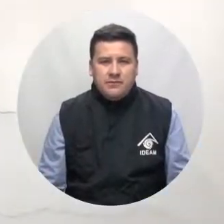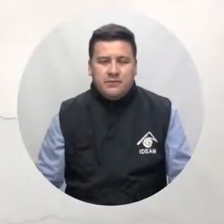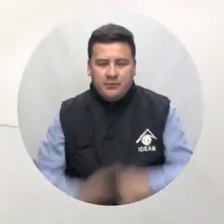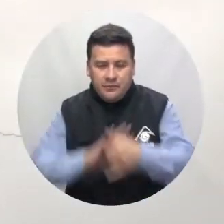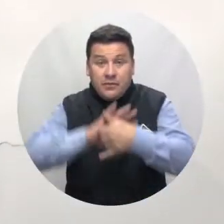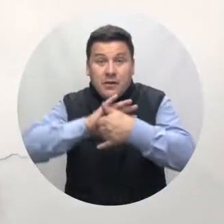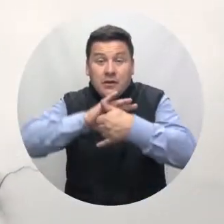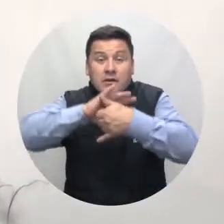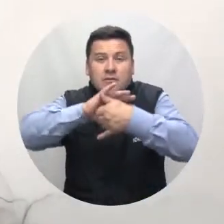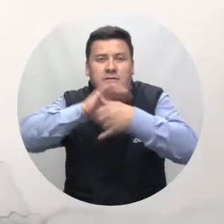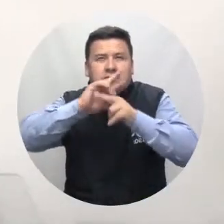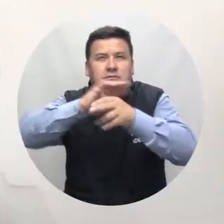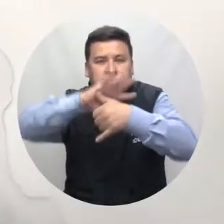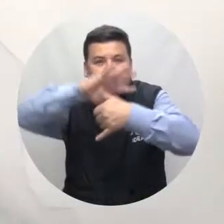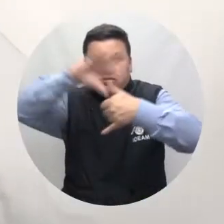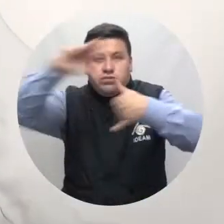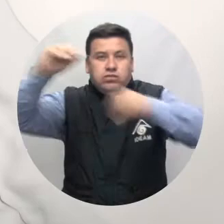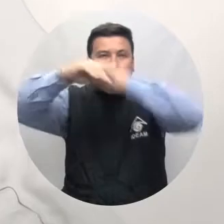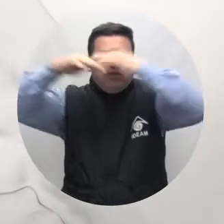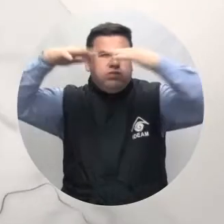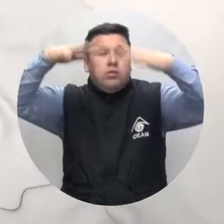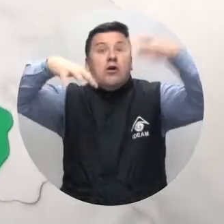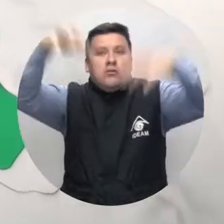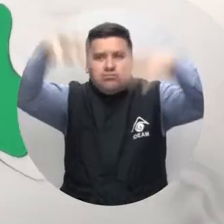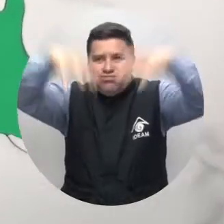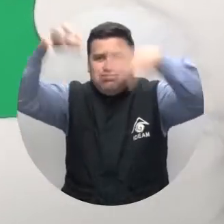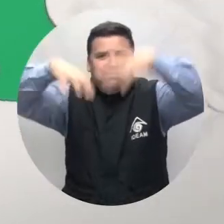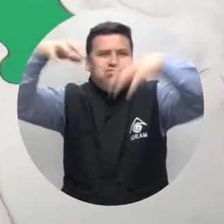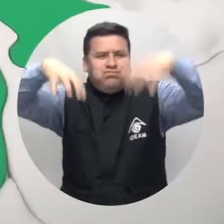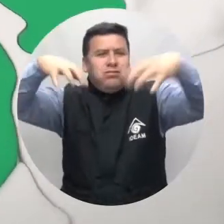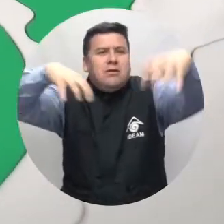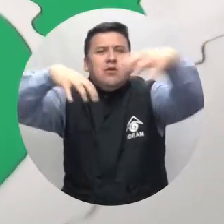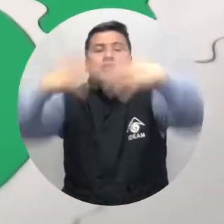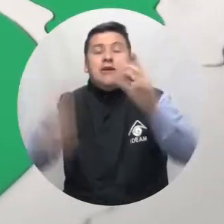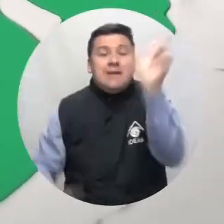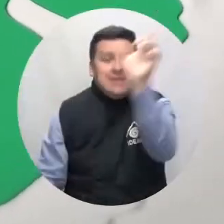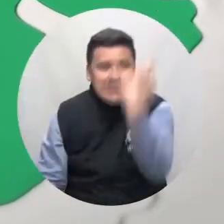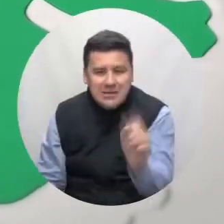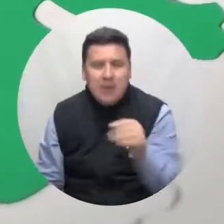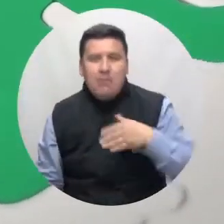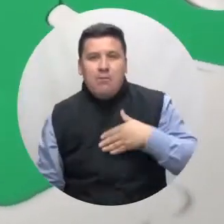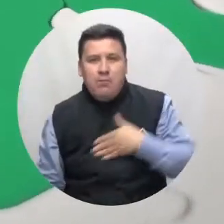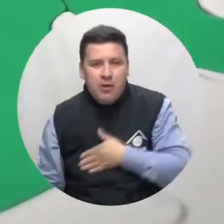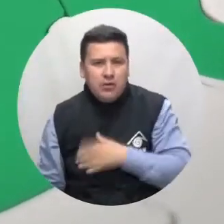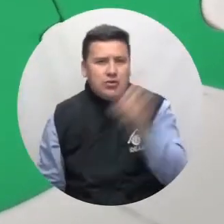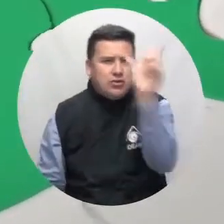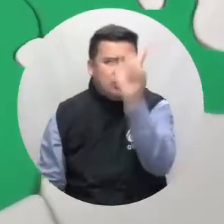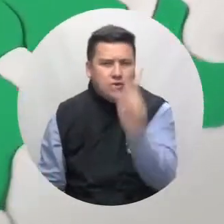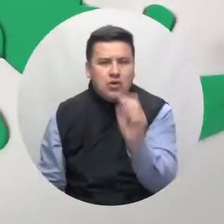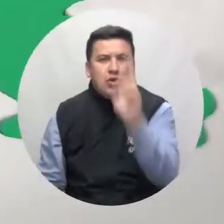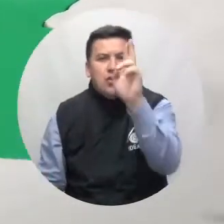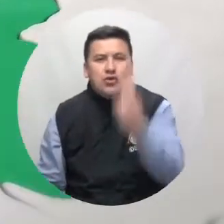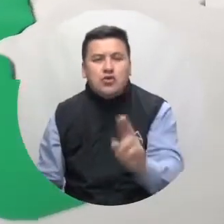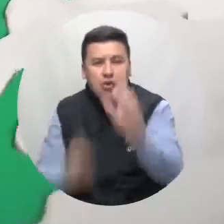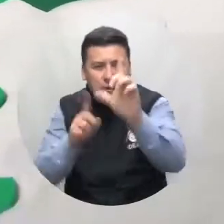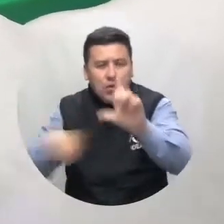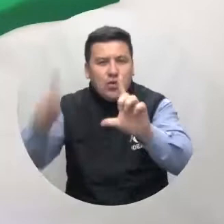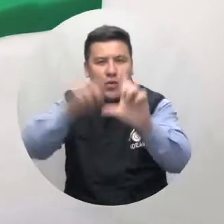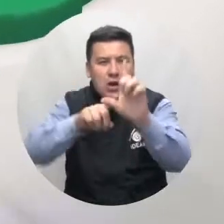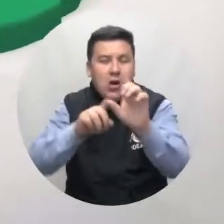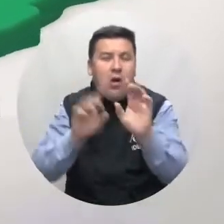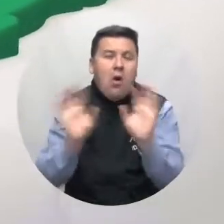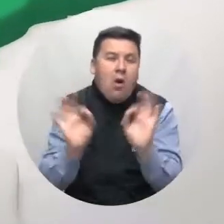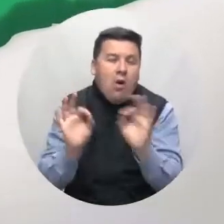El cielo se cubre de nubes sobre el Caribe colombiano y caerán lluvias aisladas sobre Cesar, Bolívar, Sucre y en el sur de la Guajira,